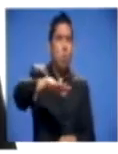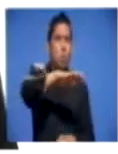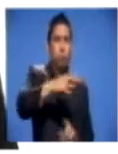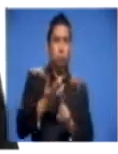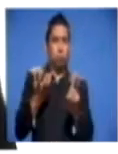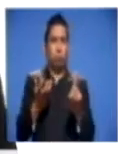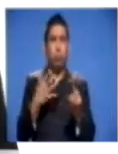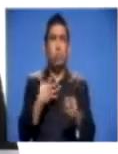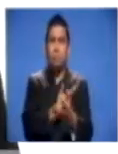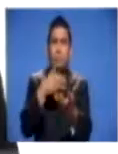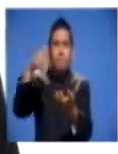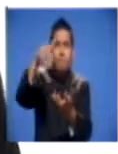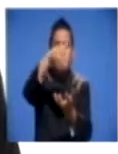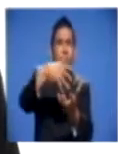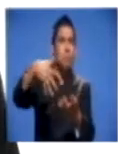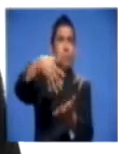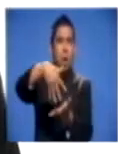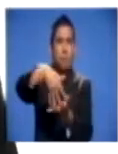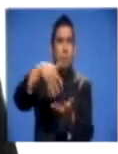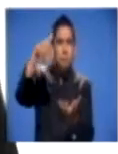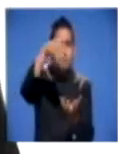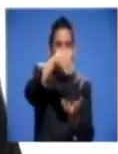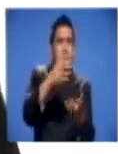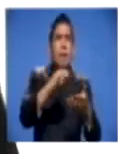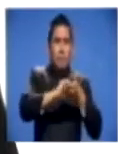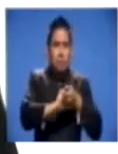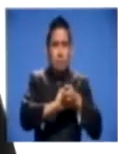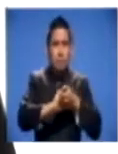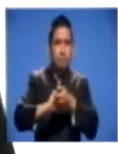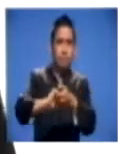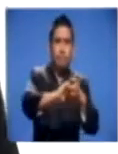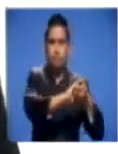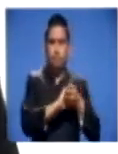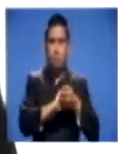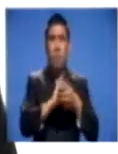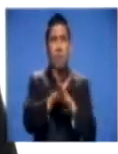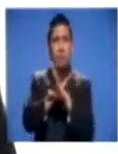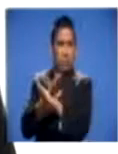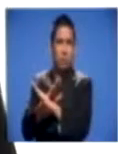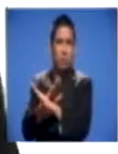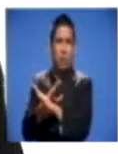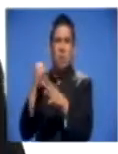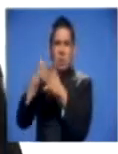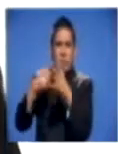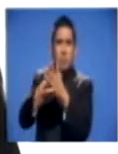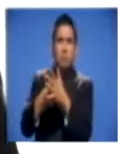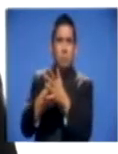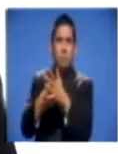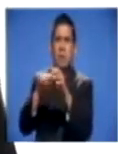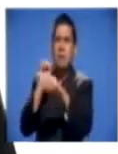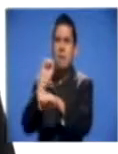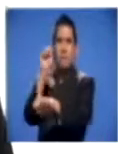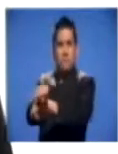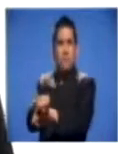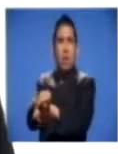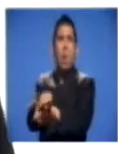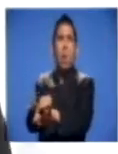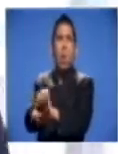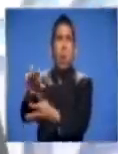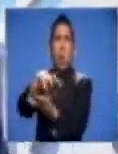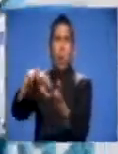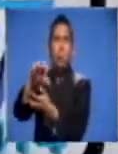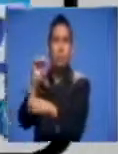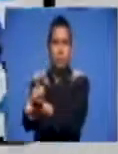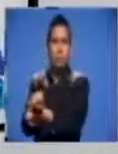empoderar a la ciudadanía legalmente organizada para prevenir, combatir y derrotar la violencia.